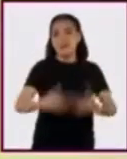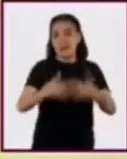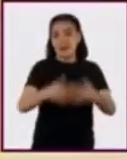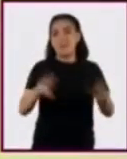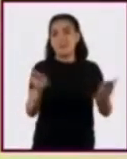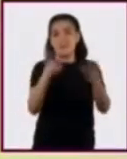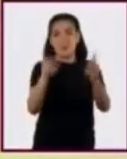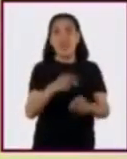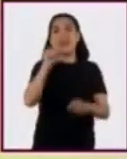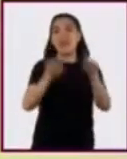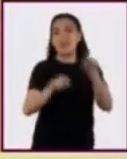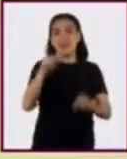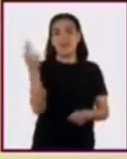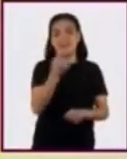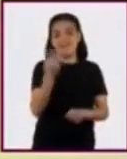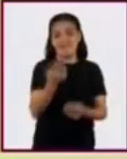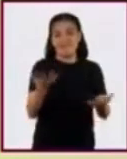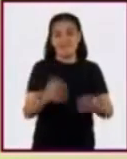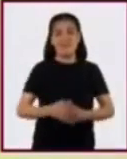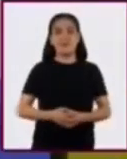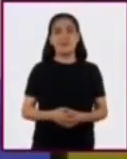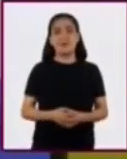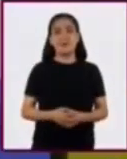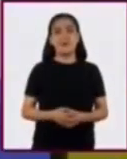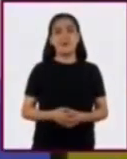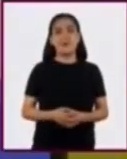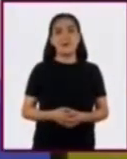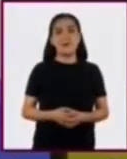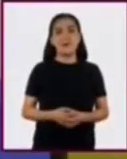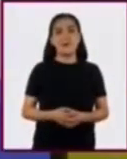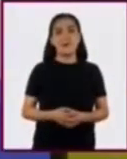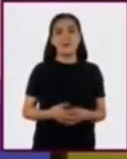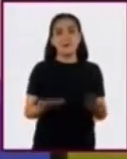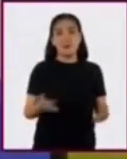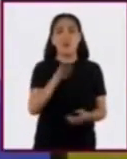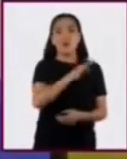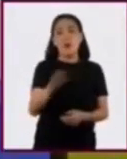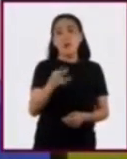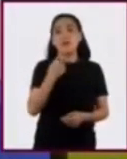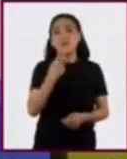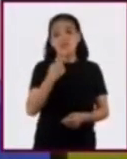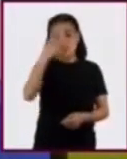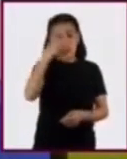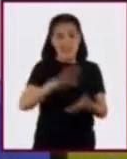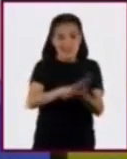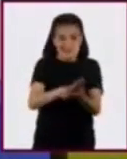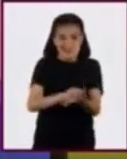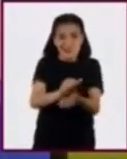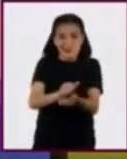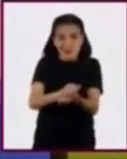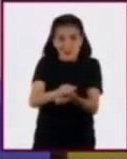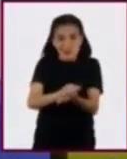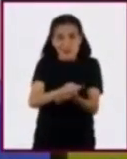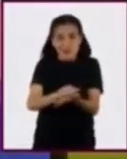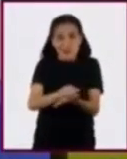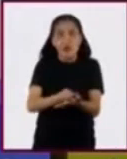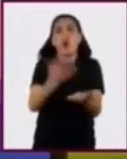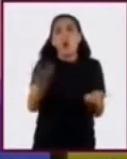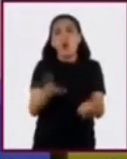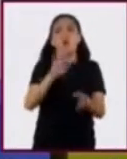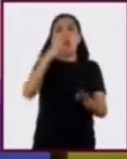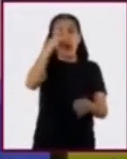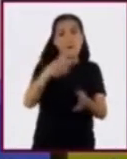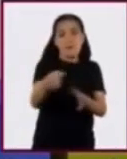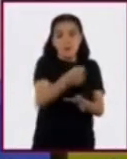dependiendo de las necesidades que se tengan. Pueden servir para triturar o moler, aunque también